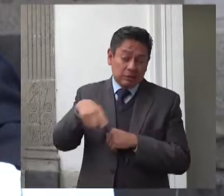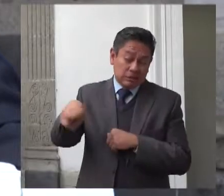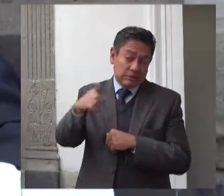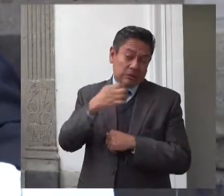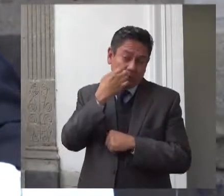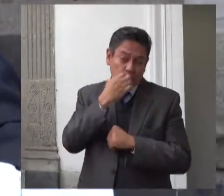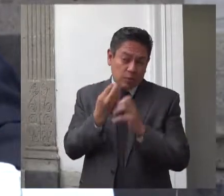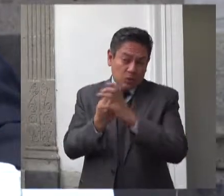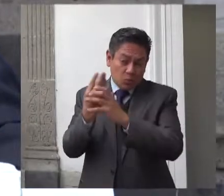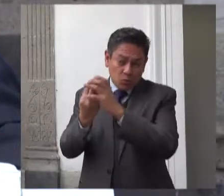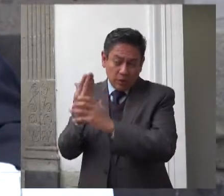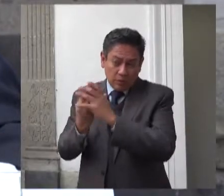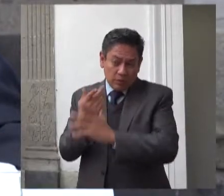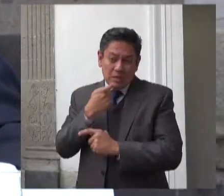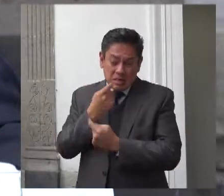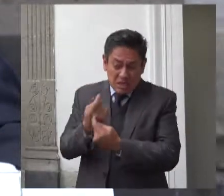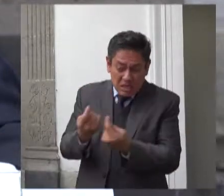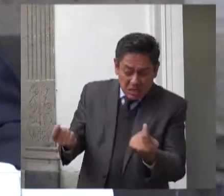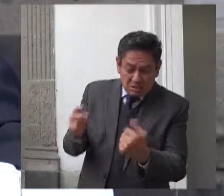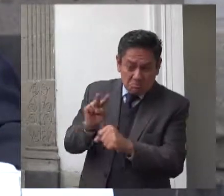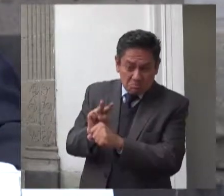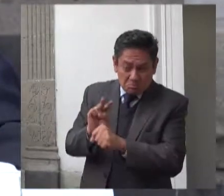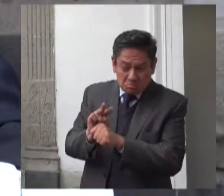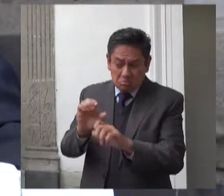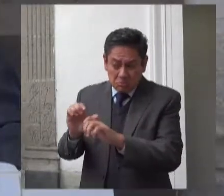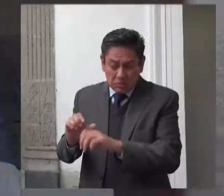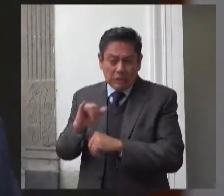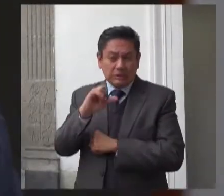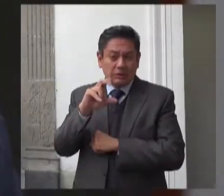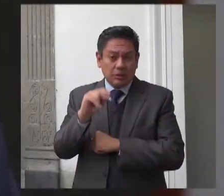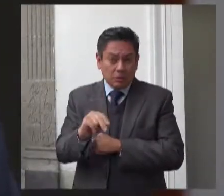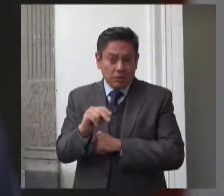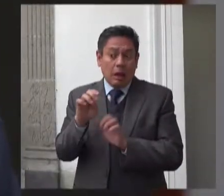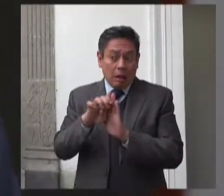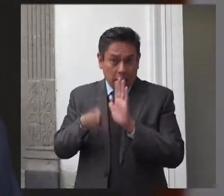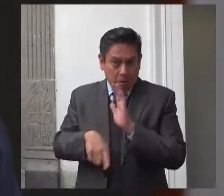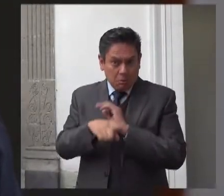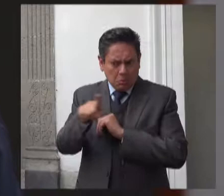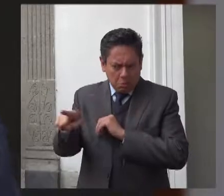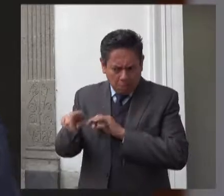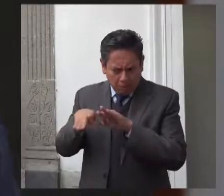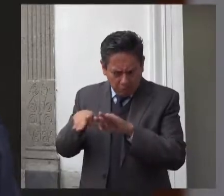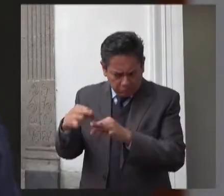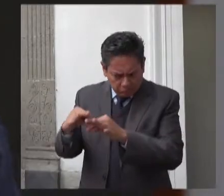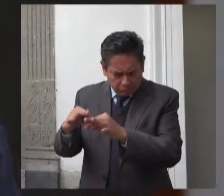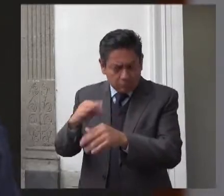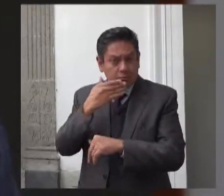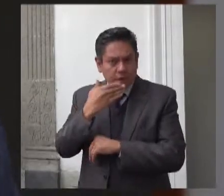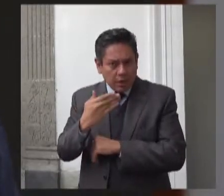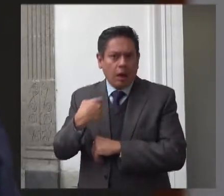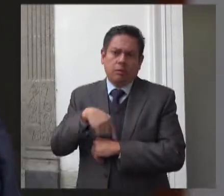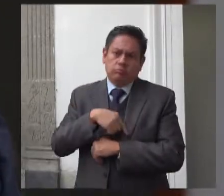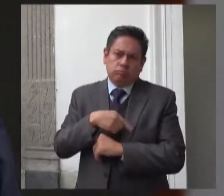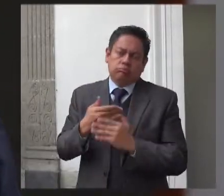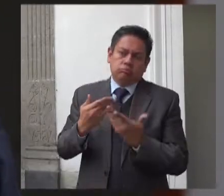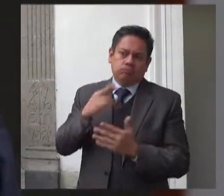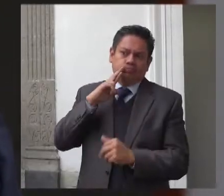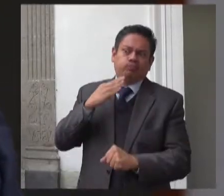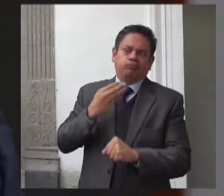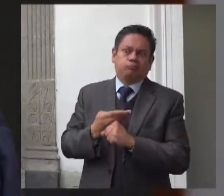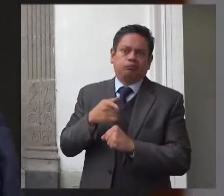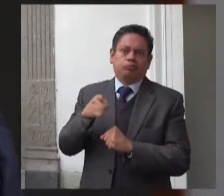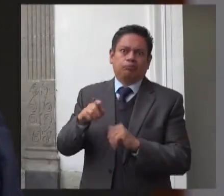protección de esos centros de igual manera y es importante enfatizarlo